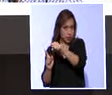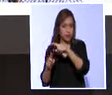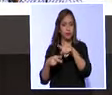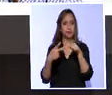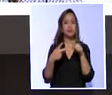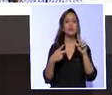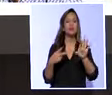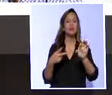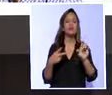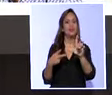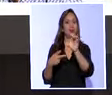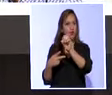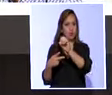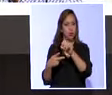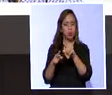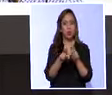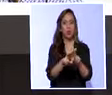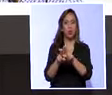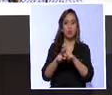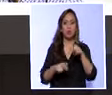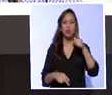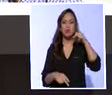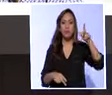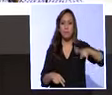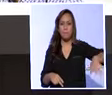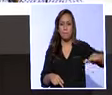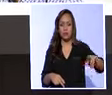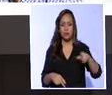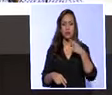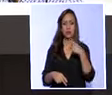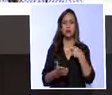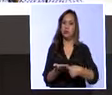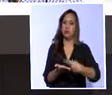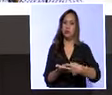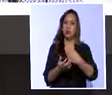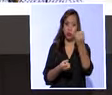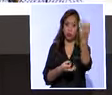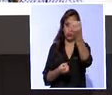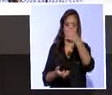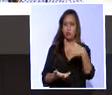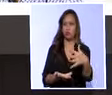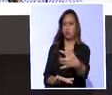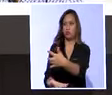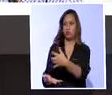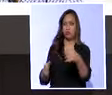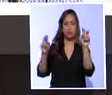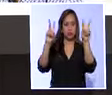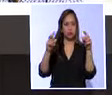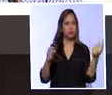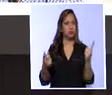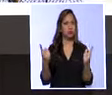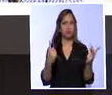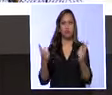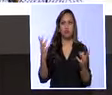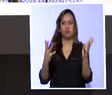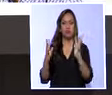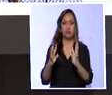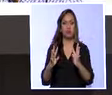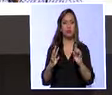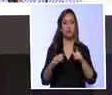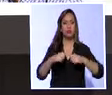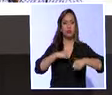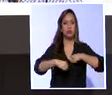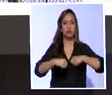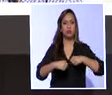Raúl Tello de Unidos por Pastaza discutieron sobre la información recabada durante la etapa de comparecencias durante el